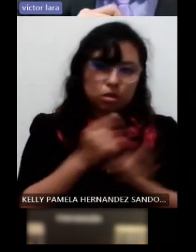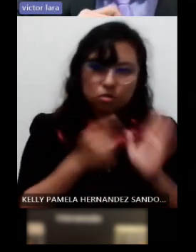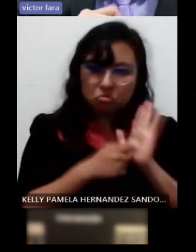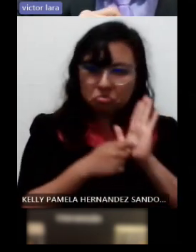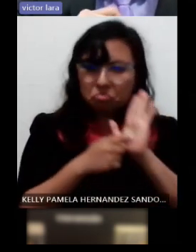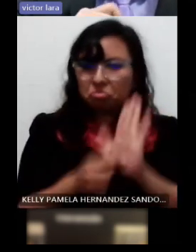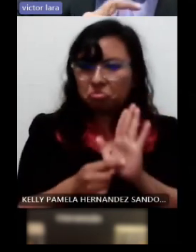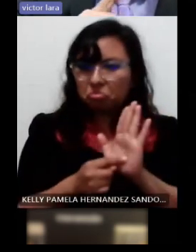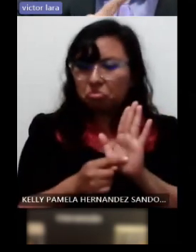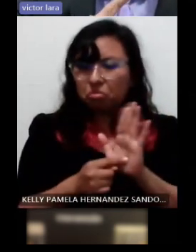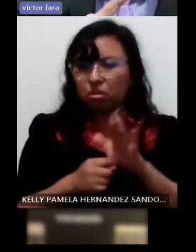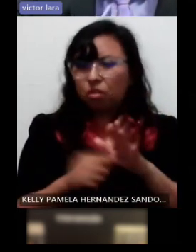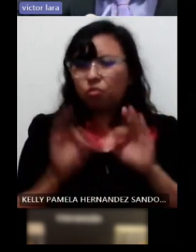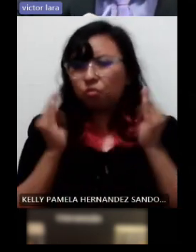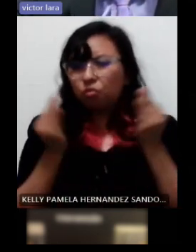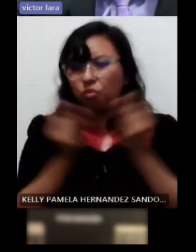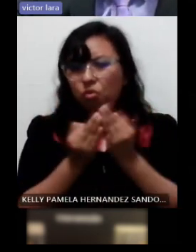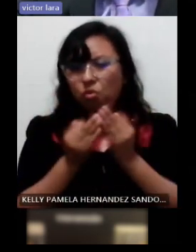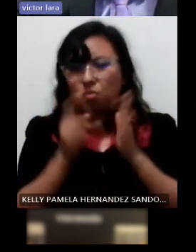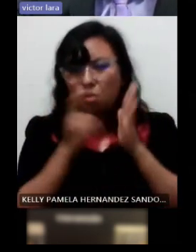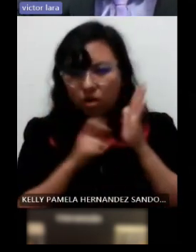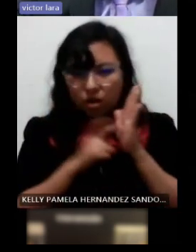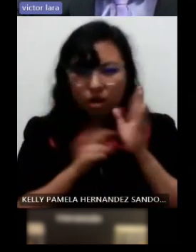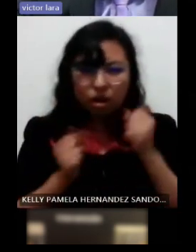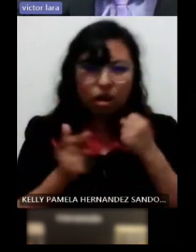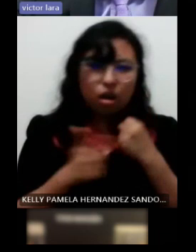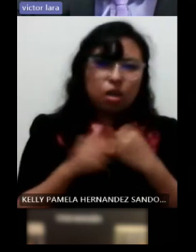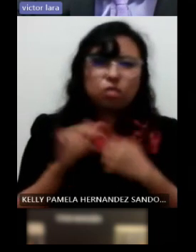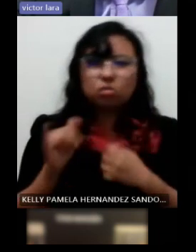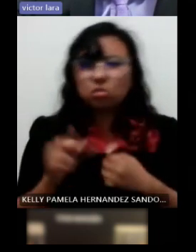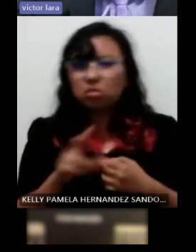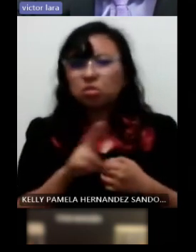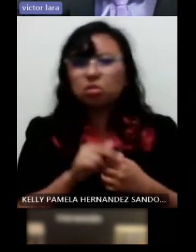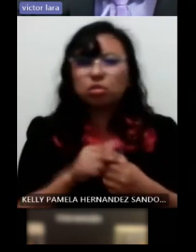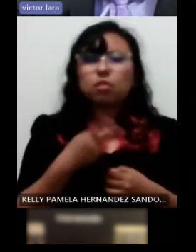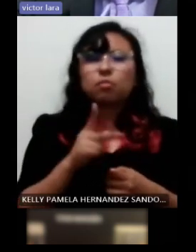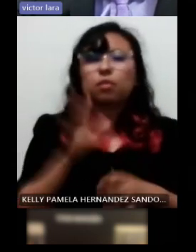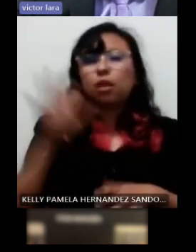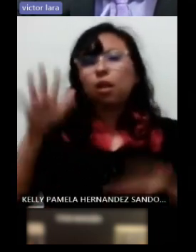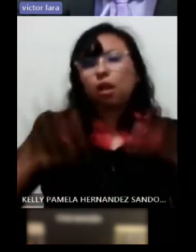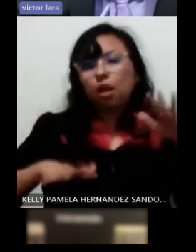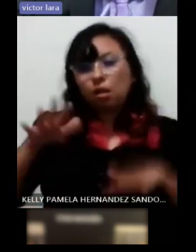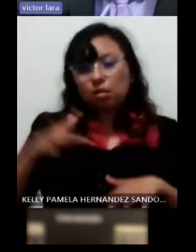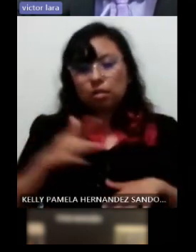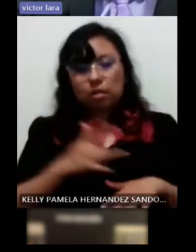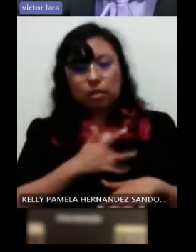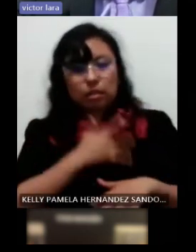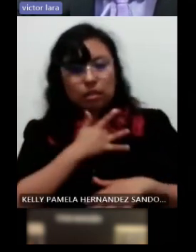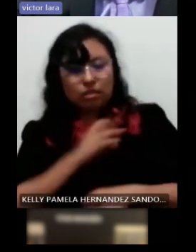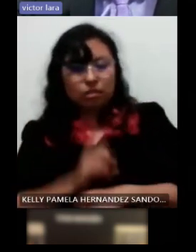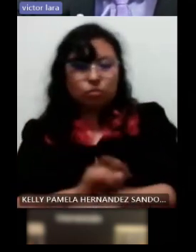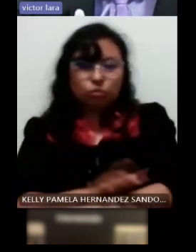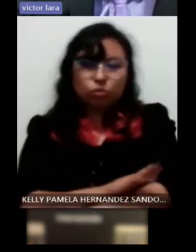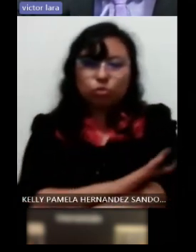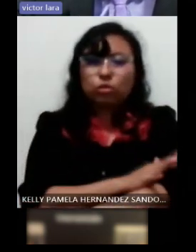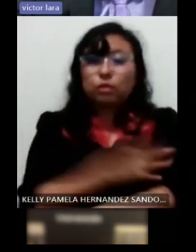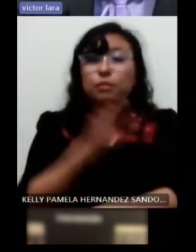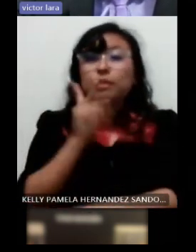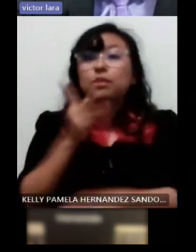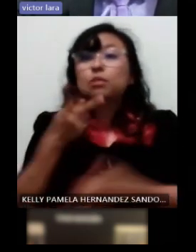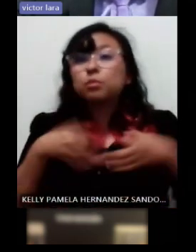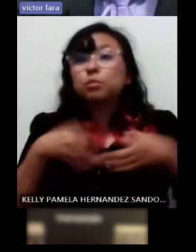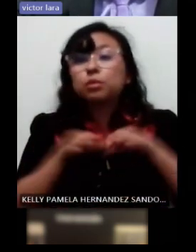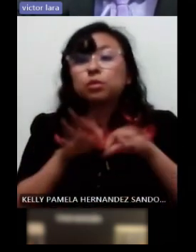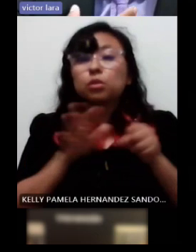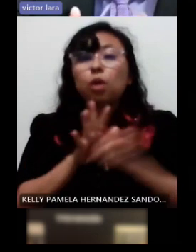tratamiento específico tal cual la expectativa a veces se tiene de manera psicoemocional pero si es importante que conozcan que hay opciones